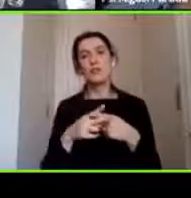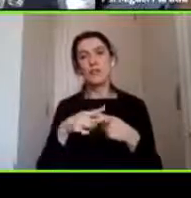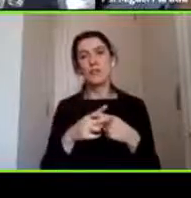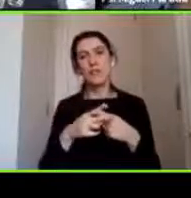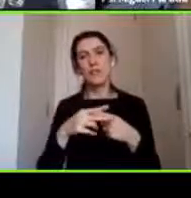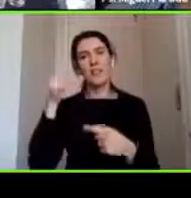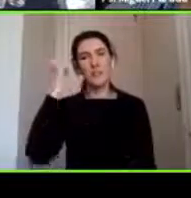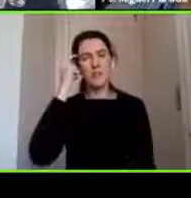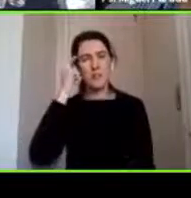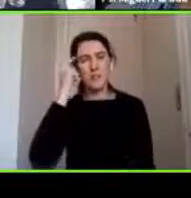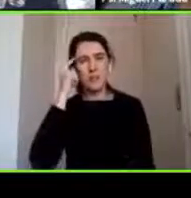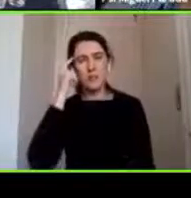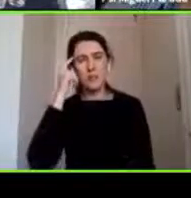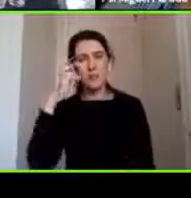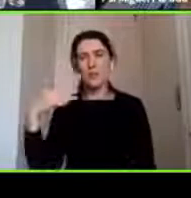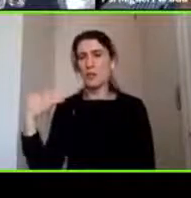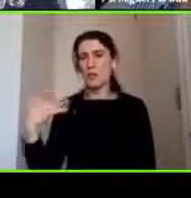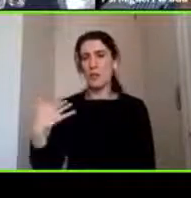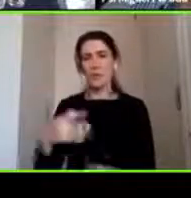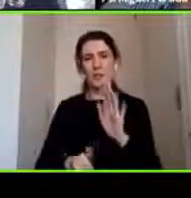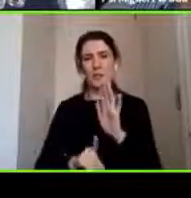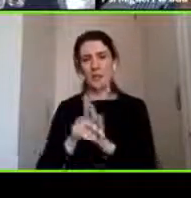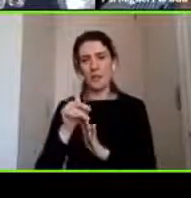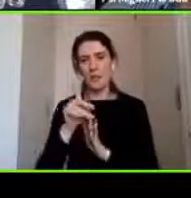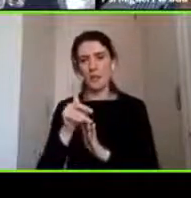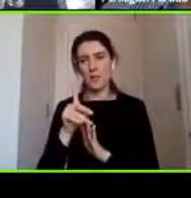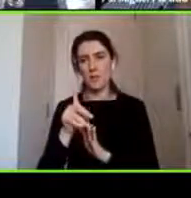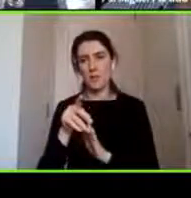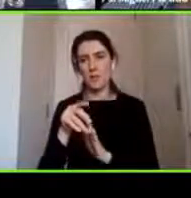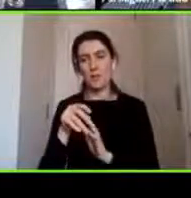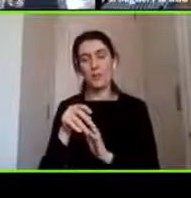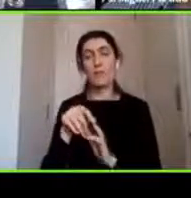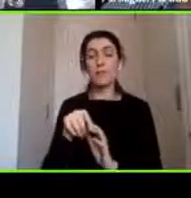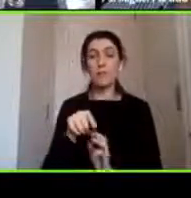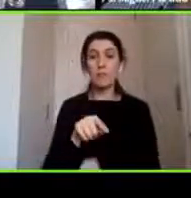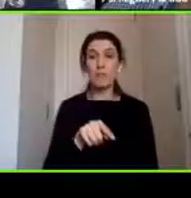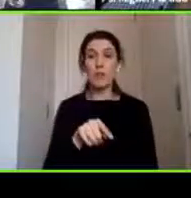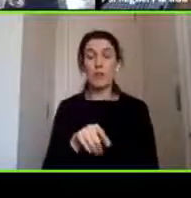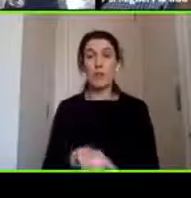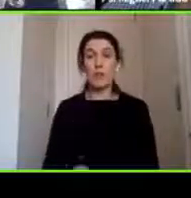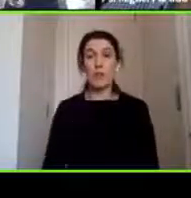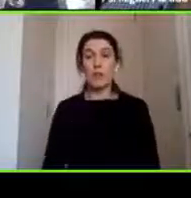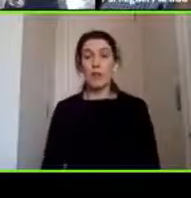no sé si bueno aquí quizás comentar un poquito también en breve